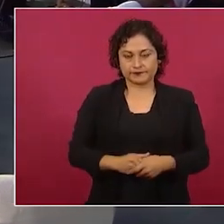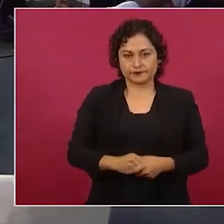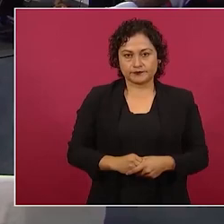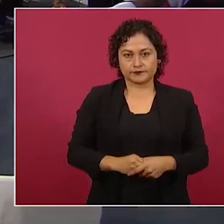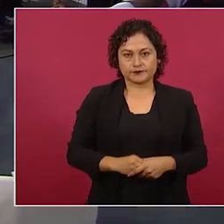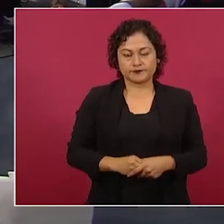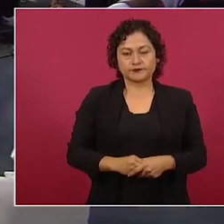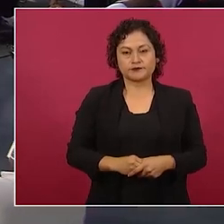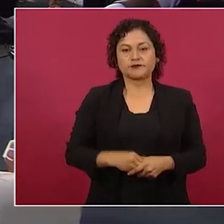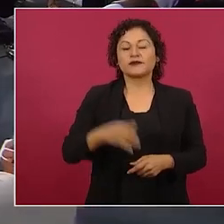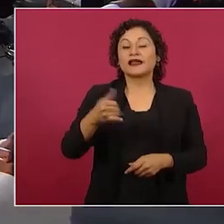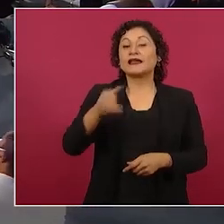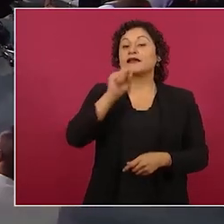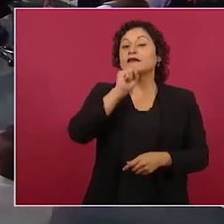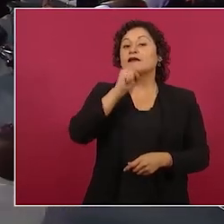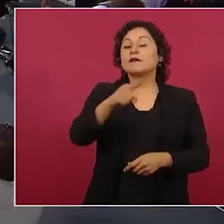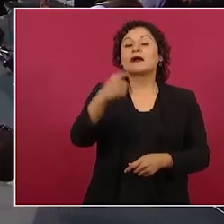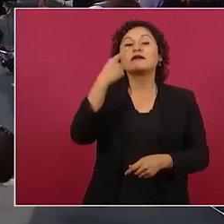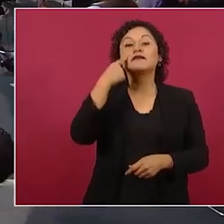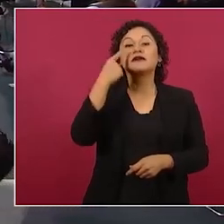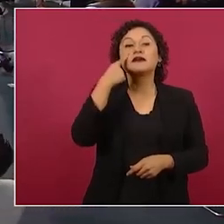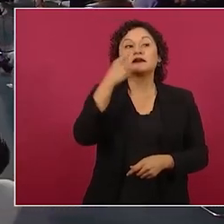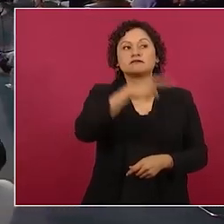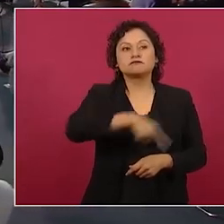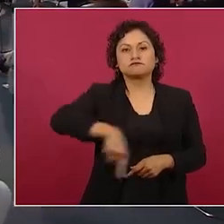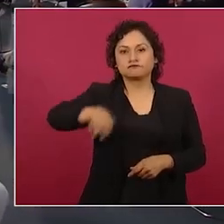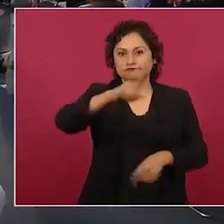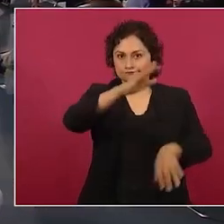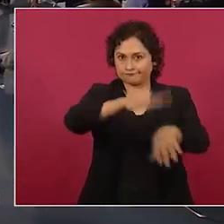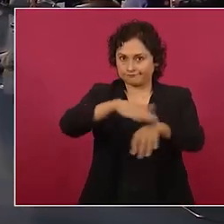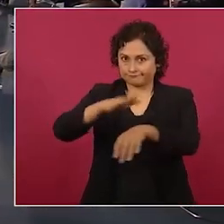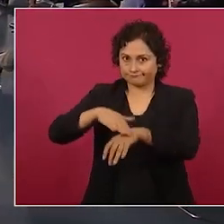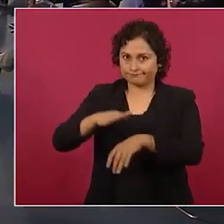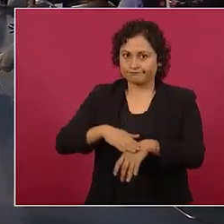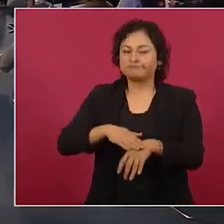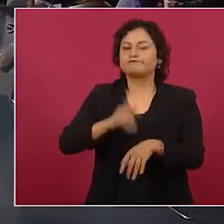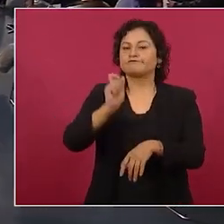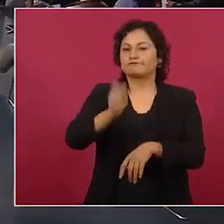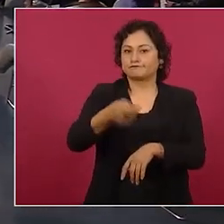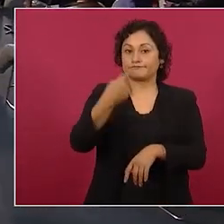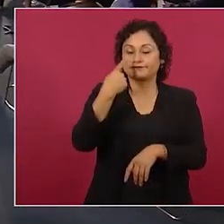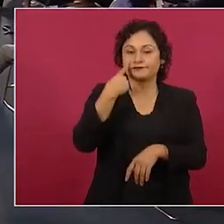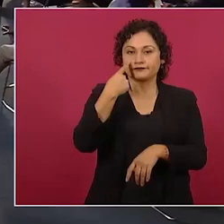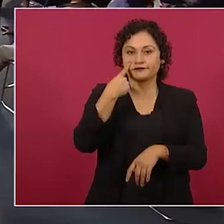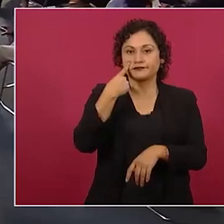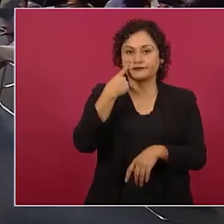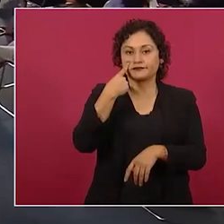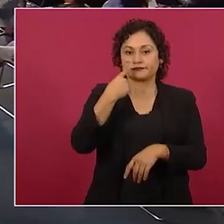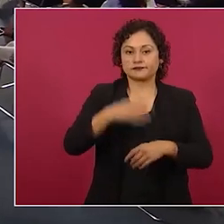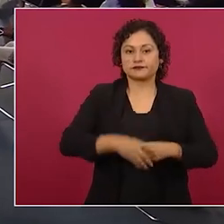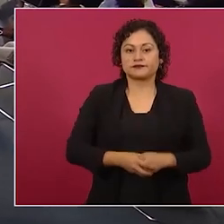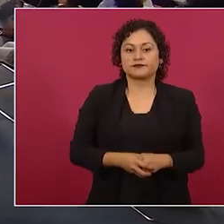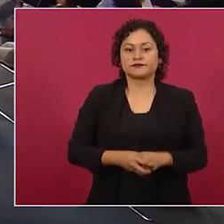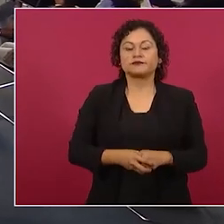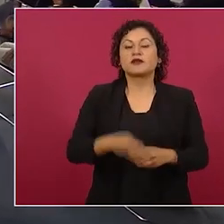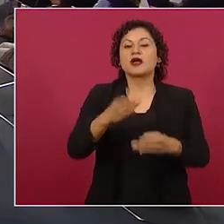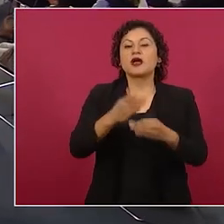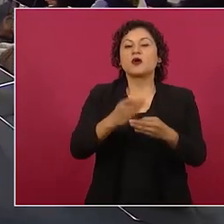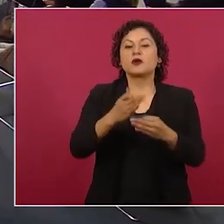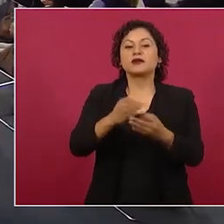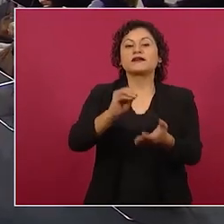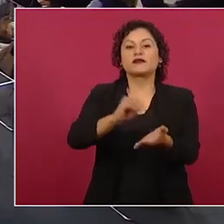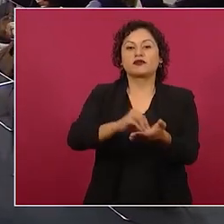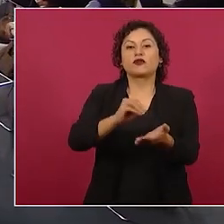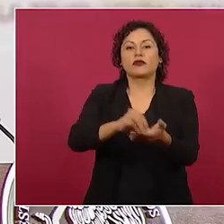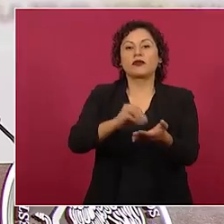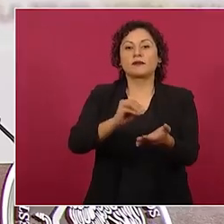que se sepa todavía hay mucho lobista mucho